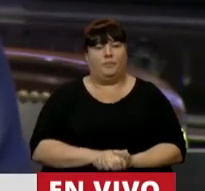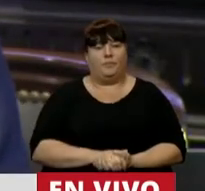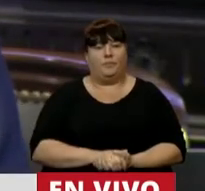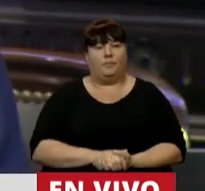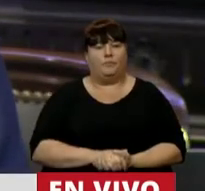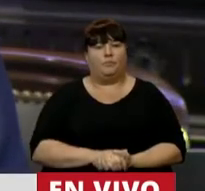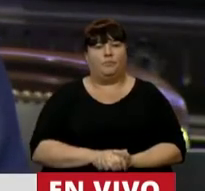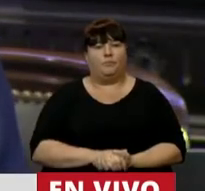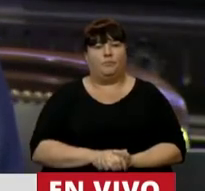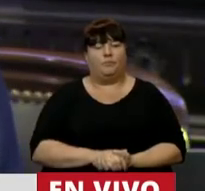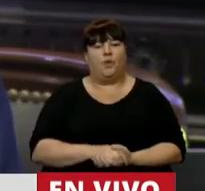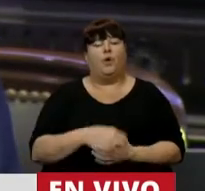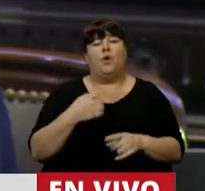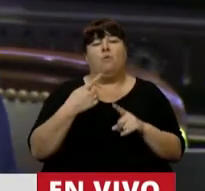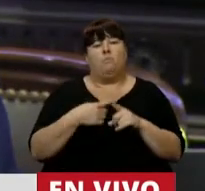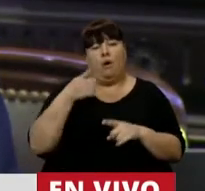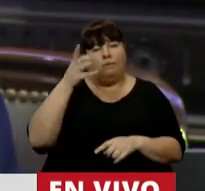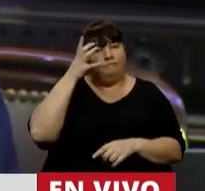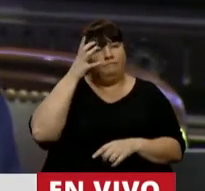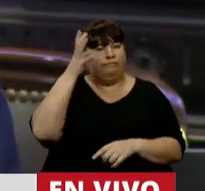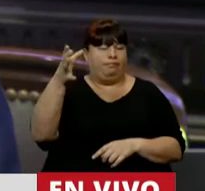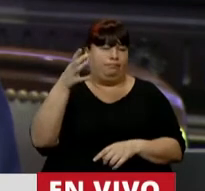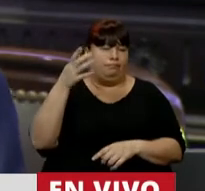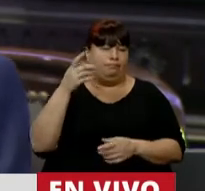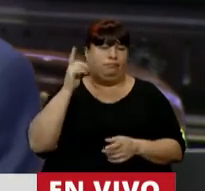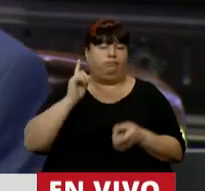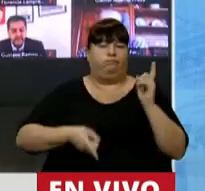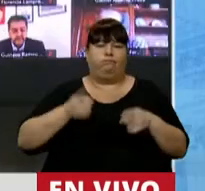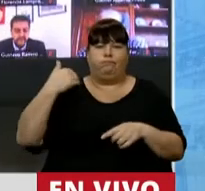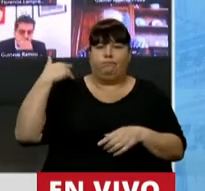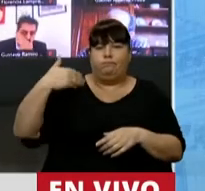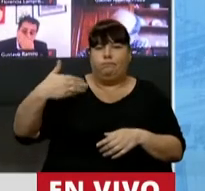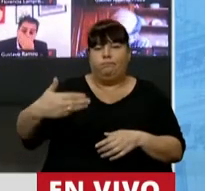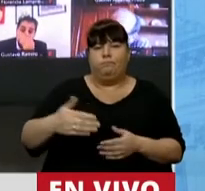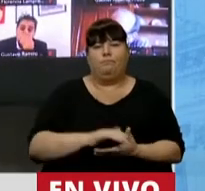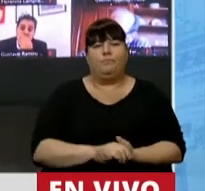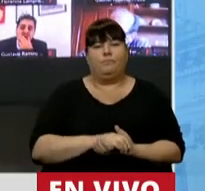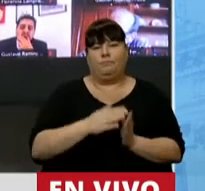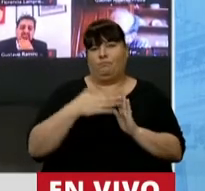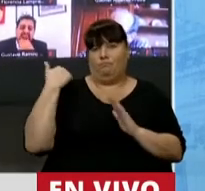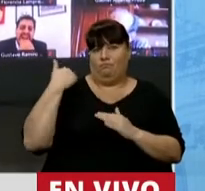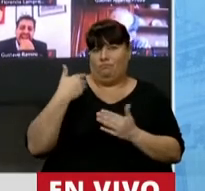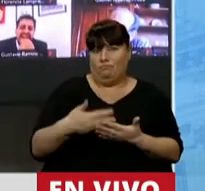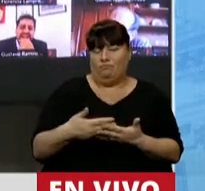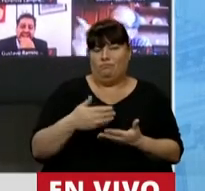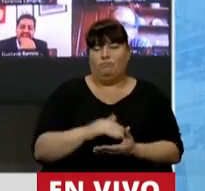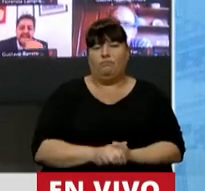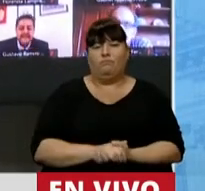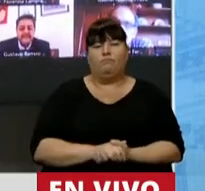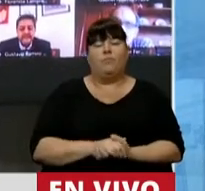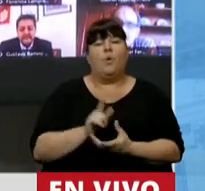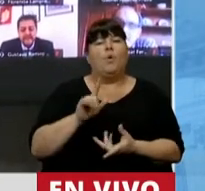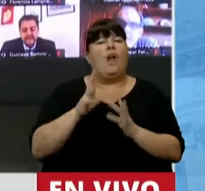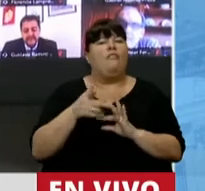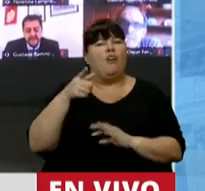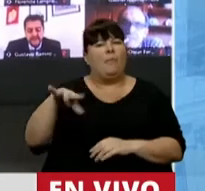por el uso abusivo que viene realizando en el último tiempo de una